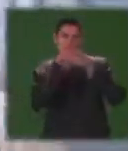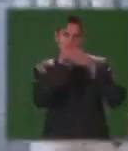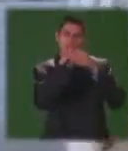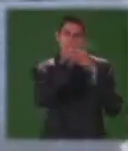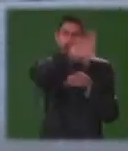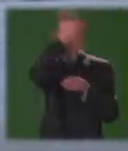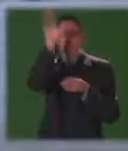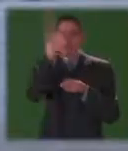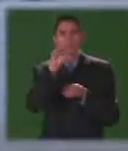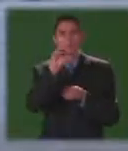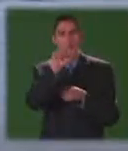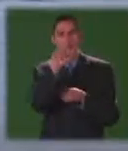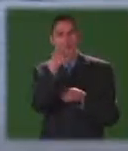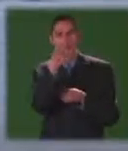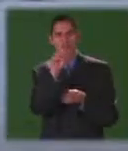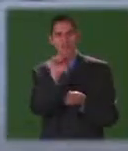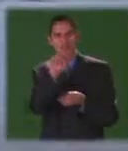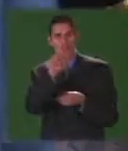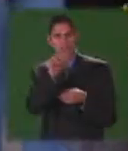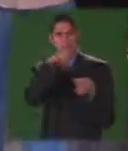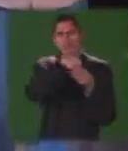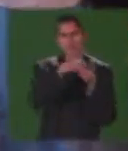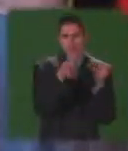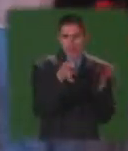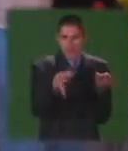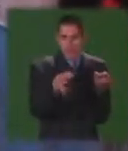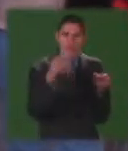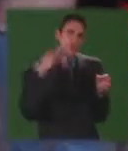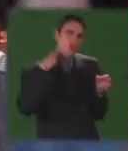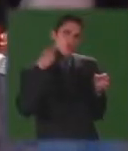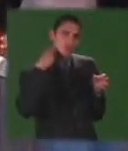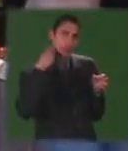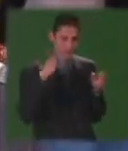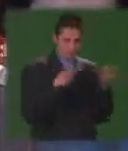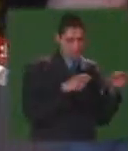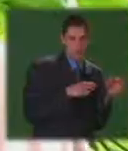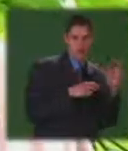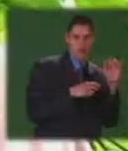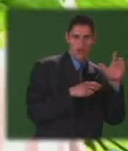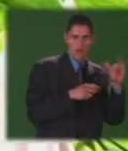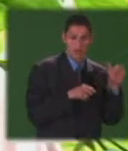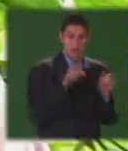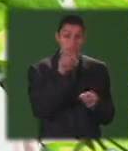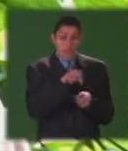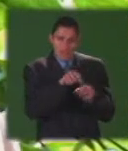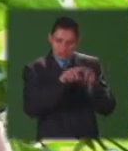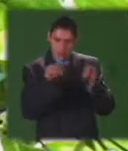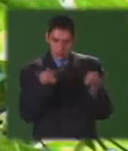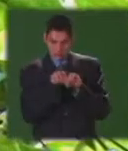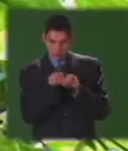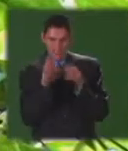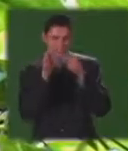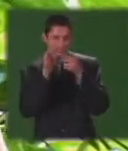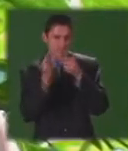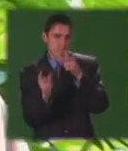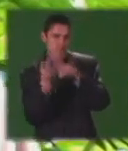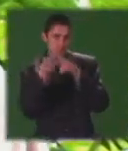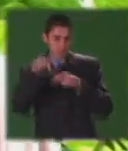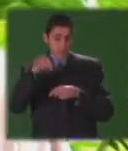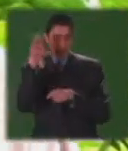hace parte de la provincia del Alto Magdalena. Está ubicado entre Tocaima y Girardot. Se constituye como Lazareto Nacional.